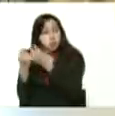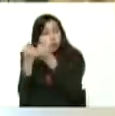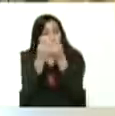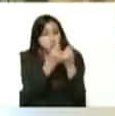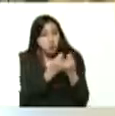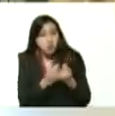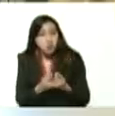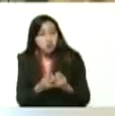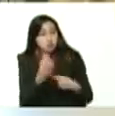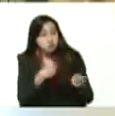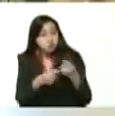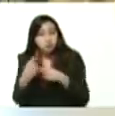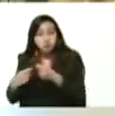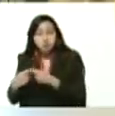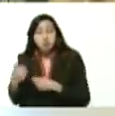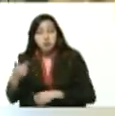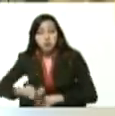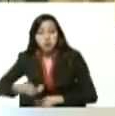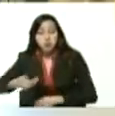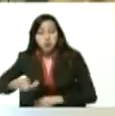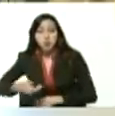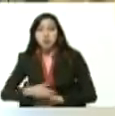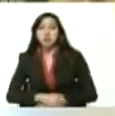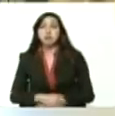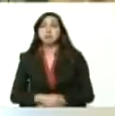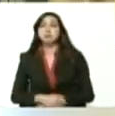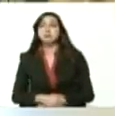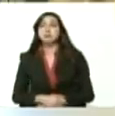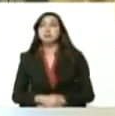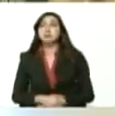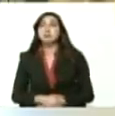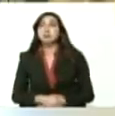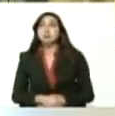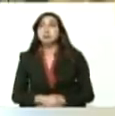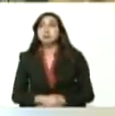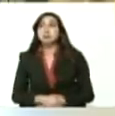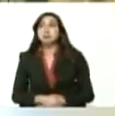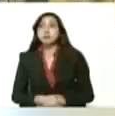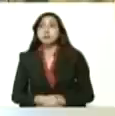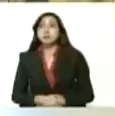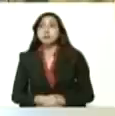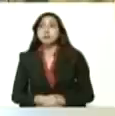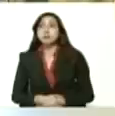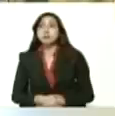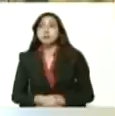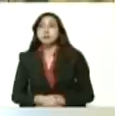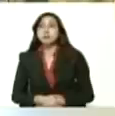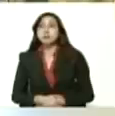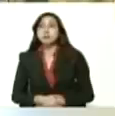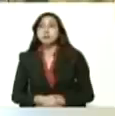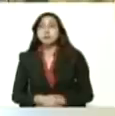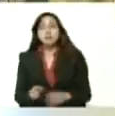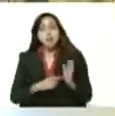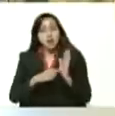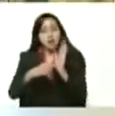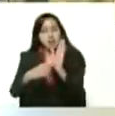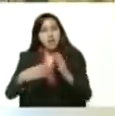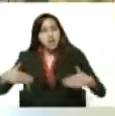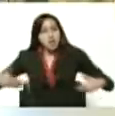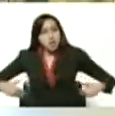Muy importante. Es poner el centro de nuestro esfuerzo